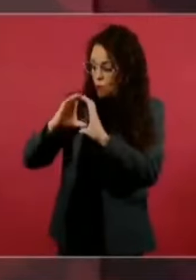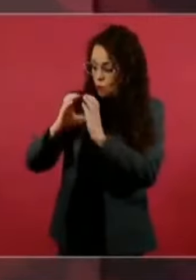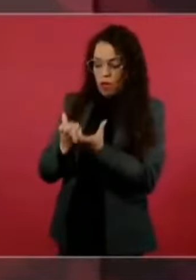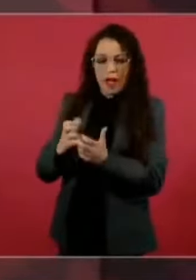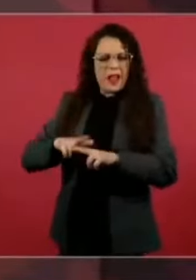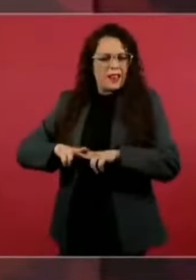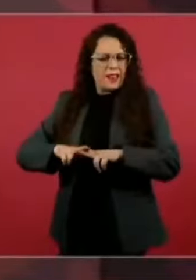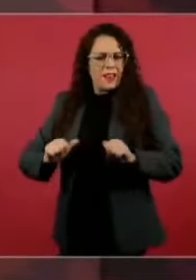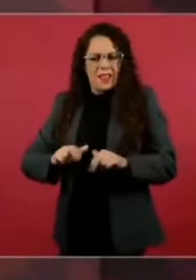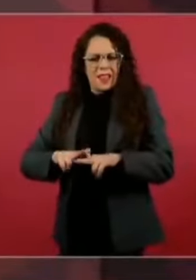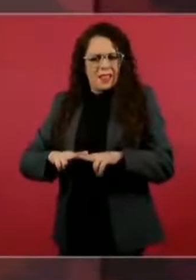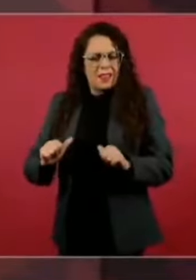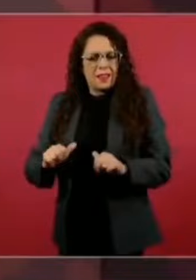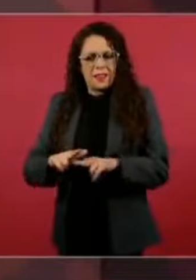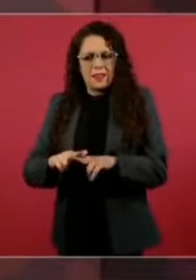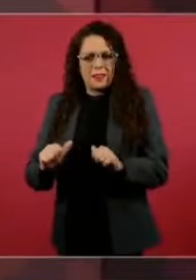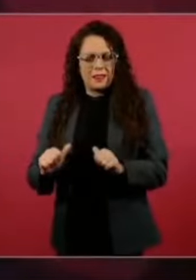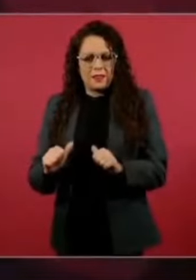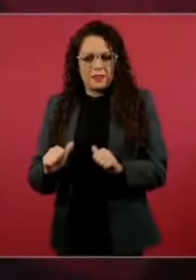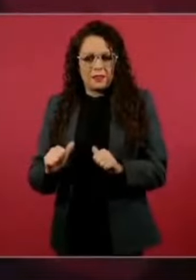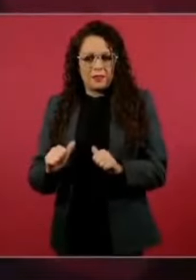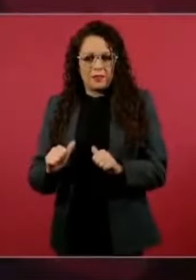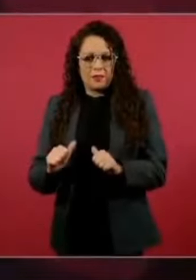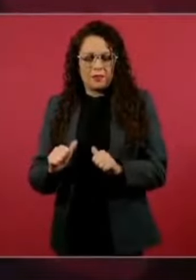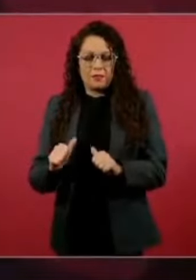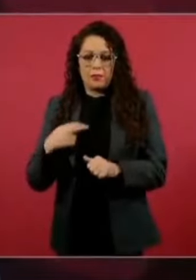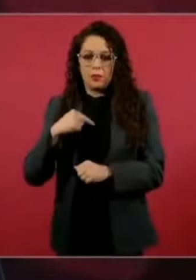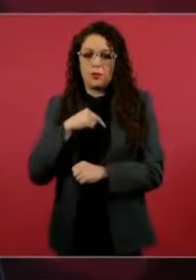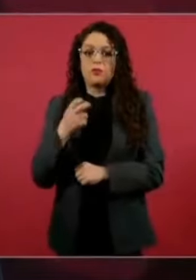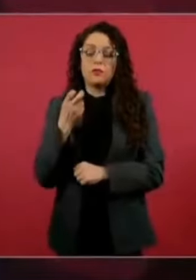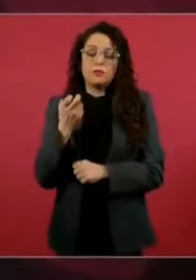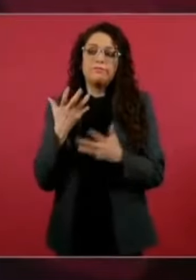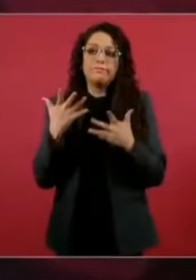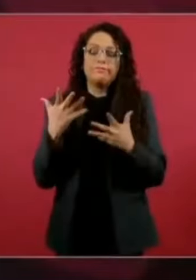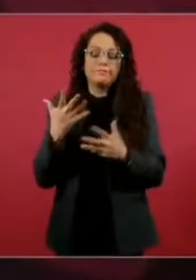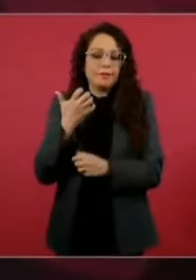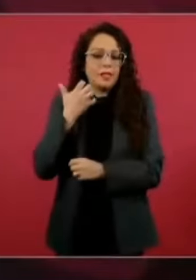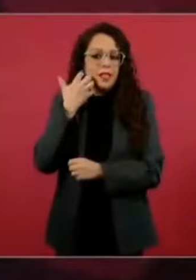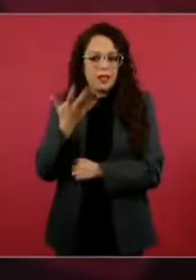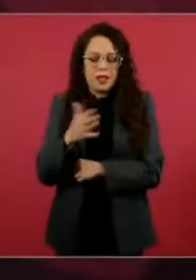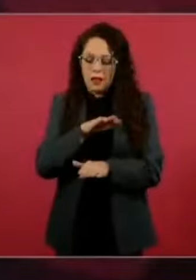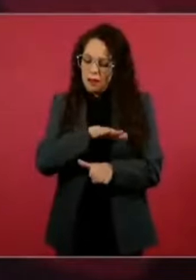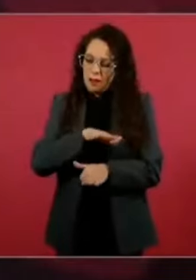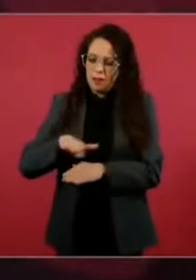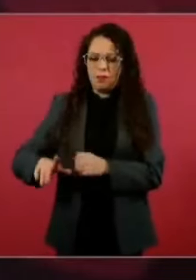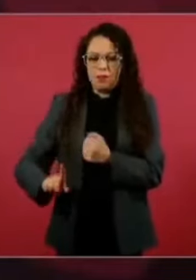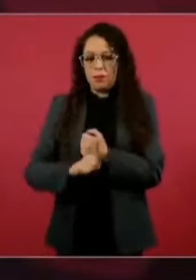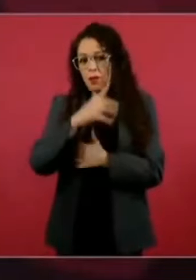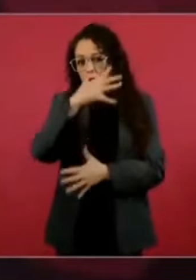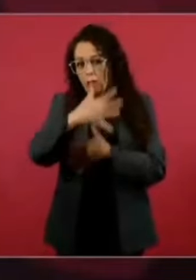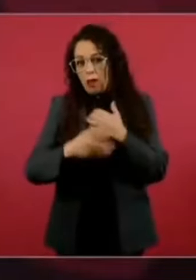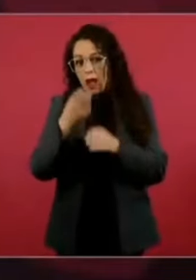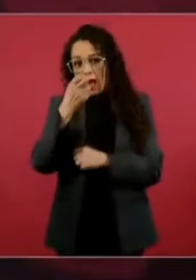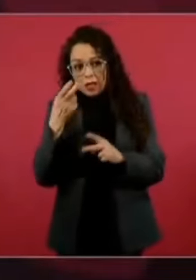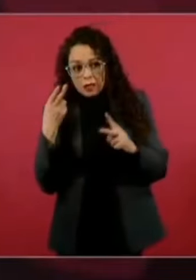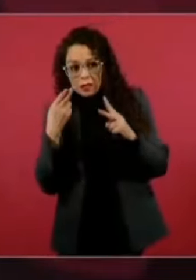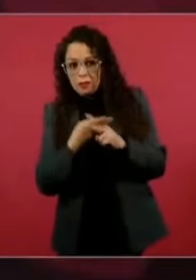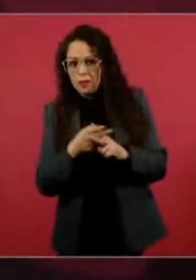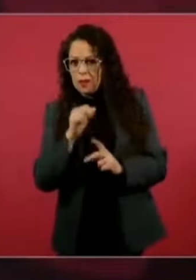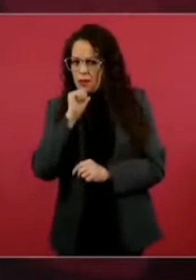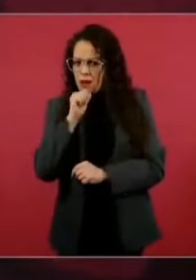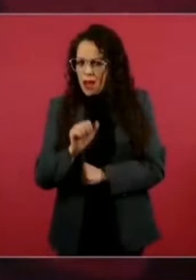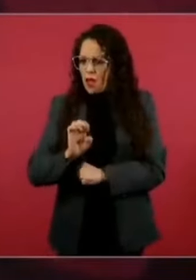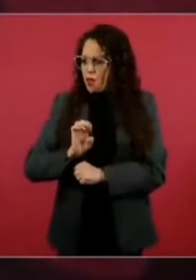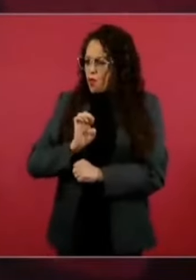deseamos. Y que no haya odio.